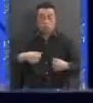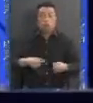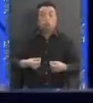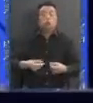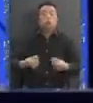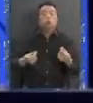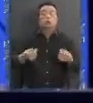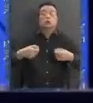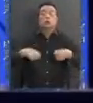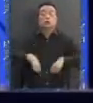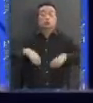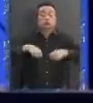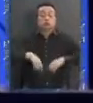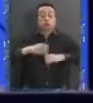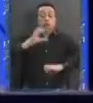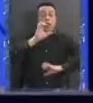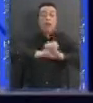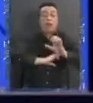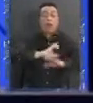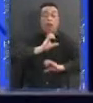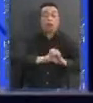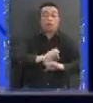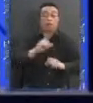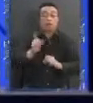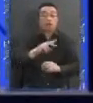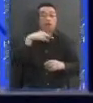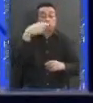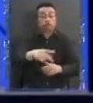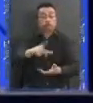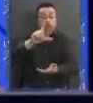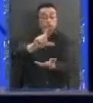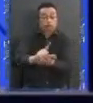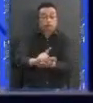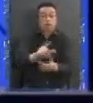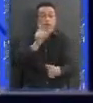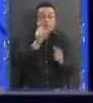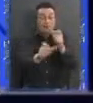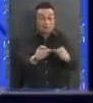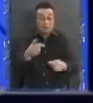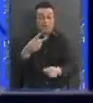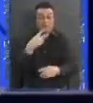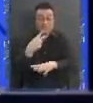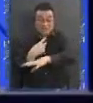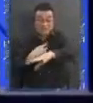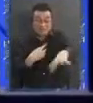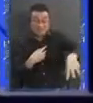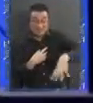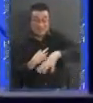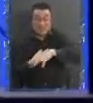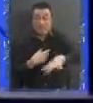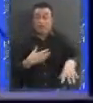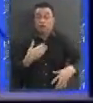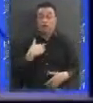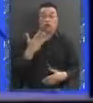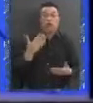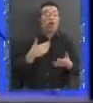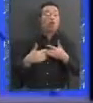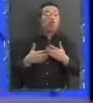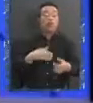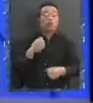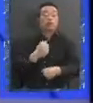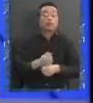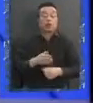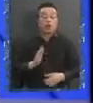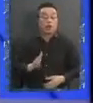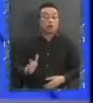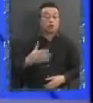empresas que no son de ahí y la gente de los territorios no tiene dónde continuar su trabajo, dónde